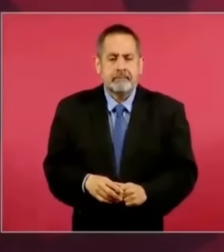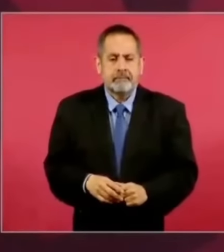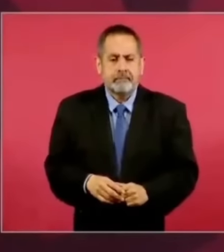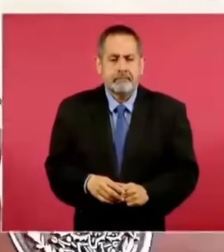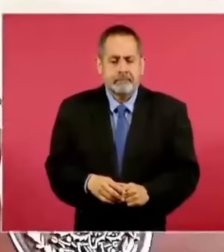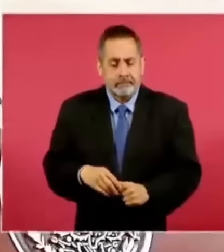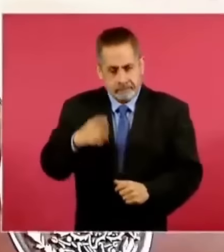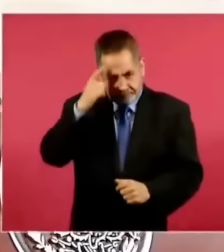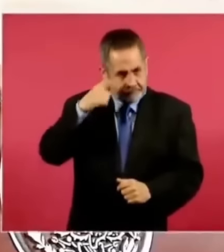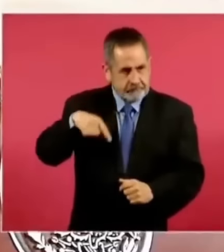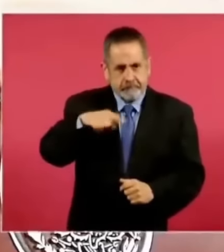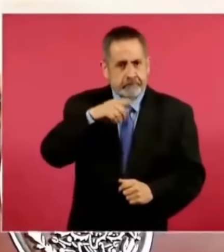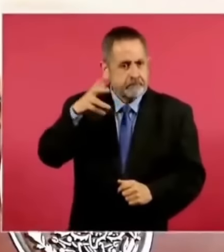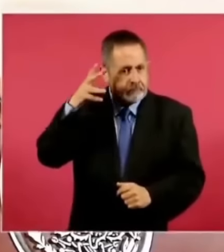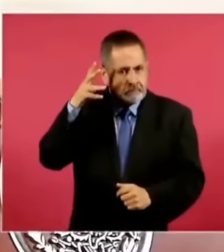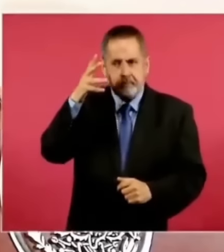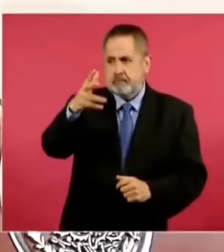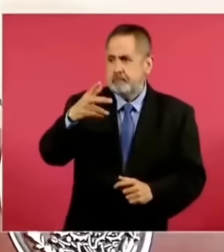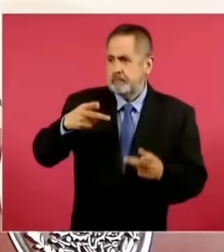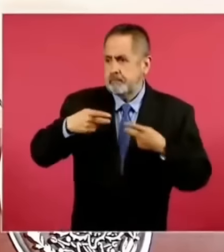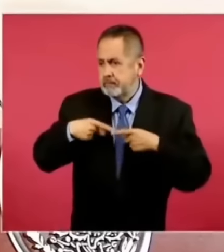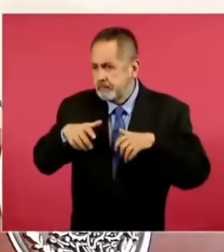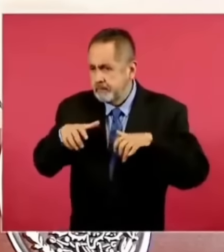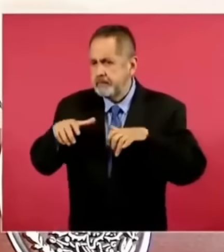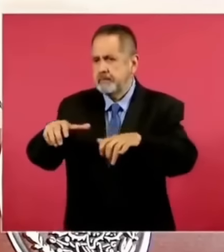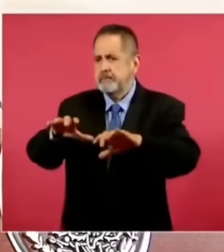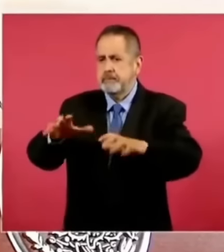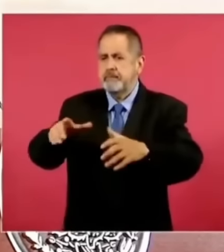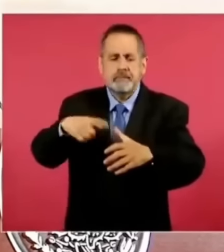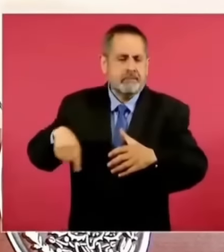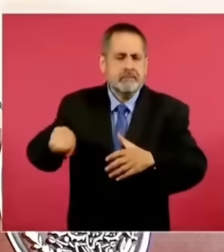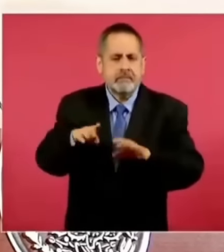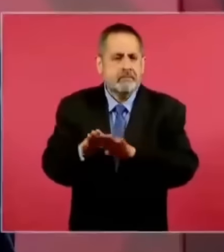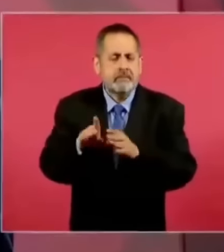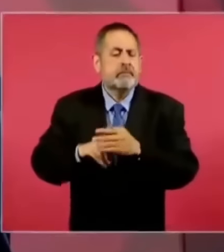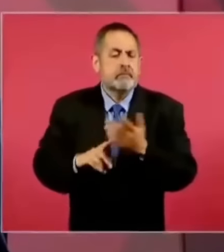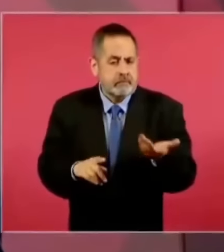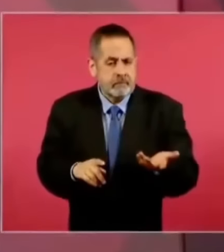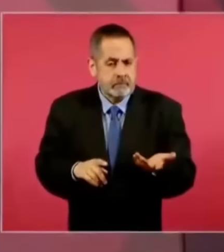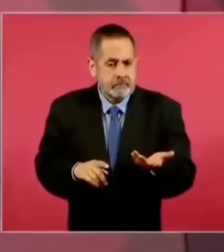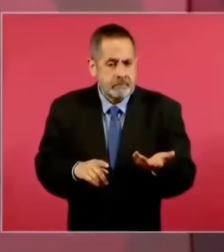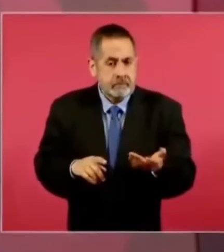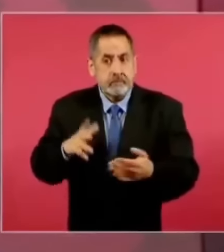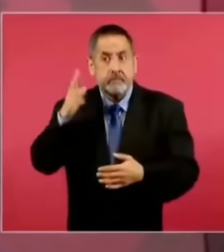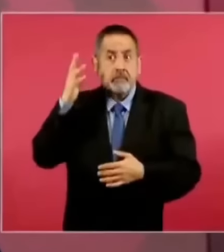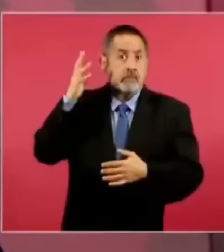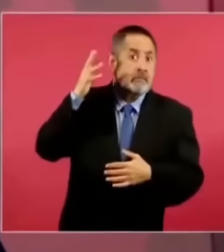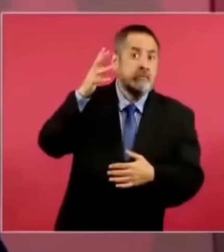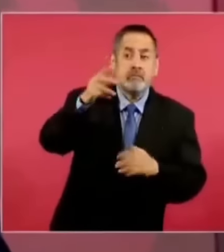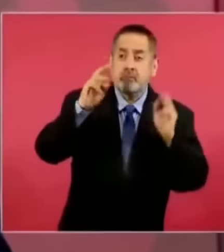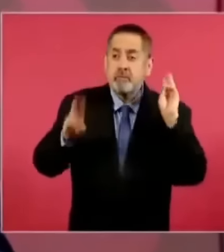futuro de nuestro pueblo y también el futuro de la humanidad.